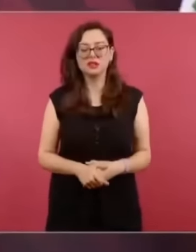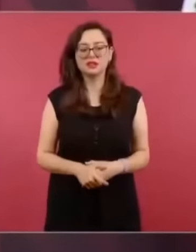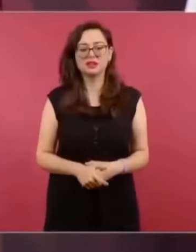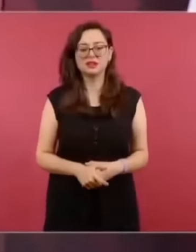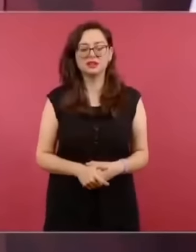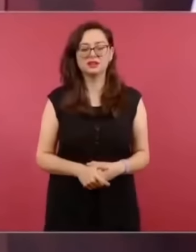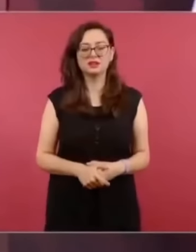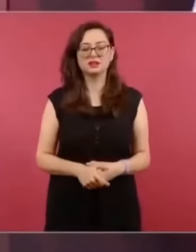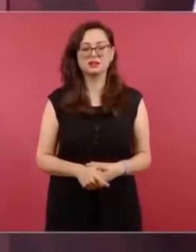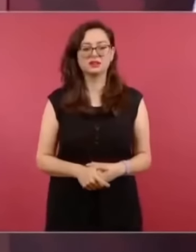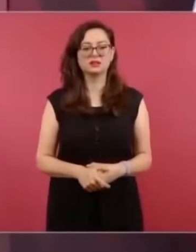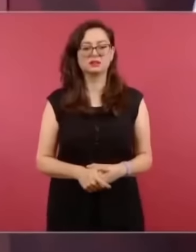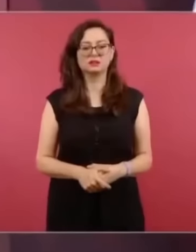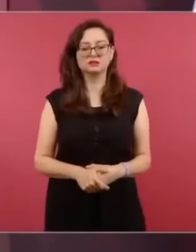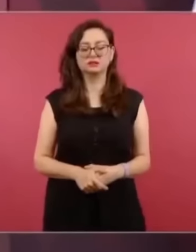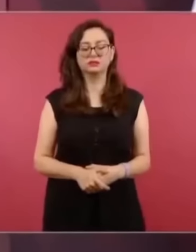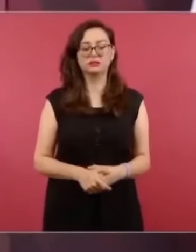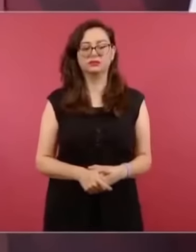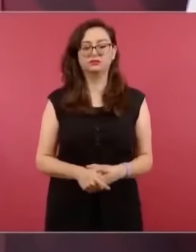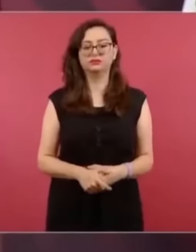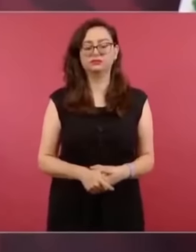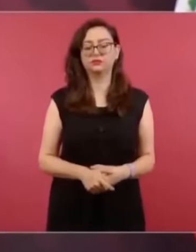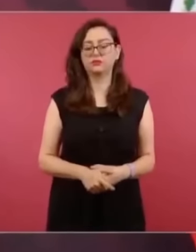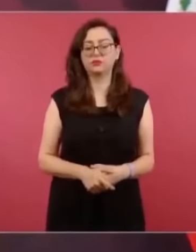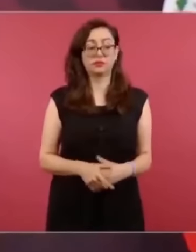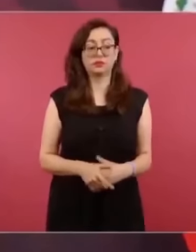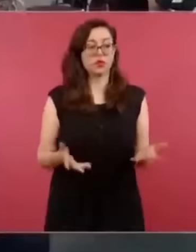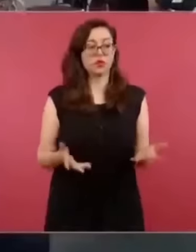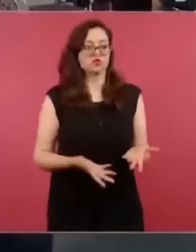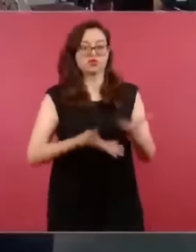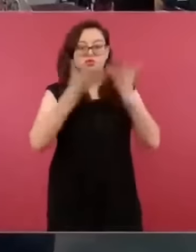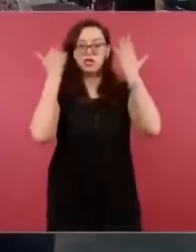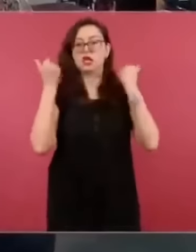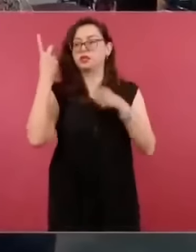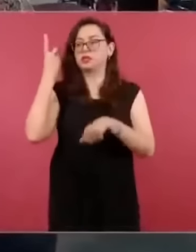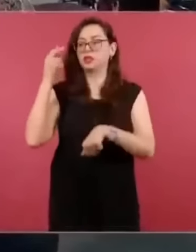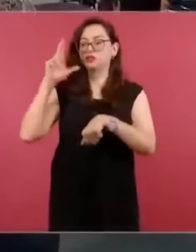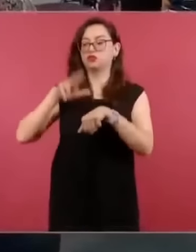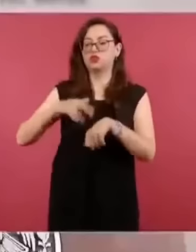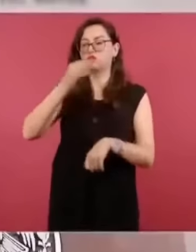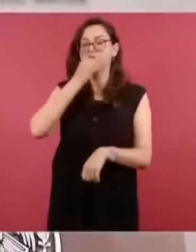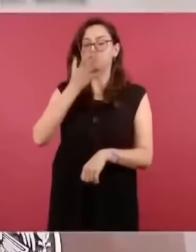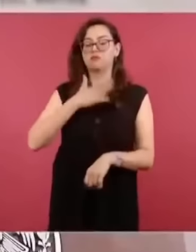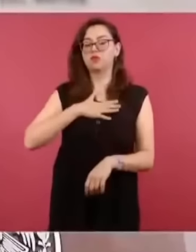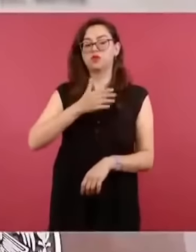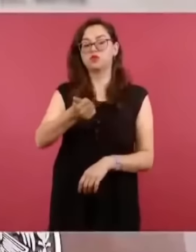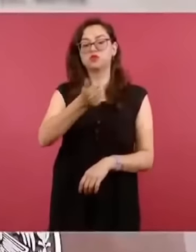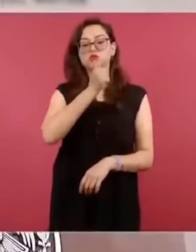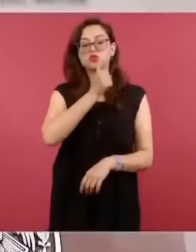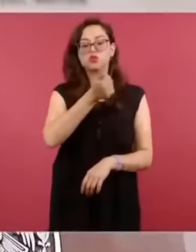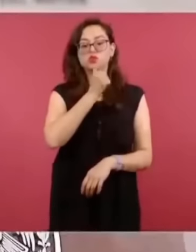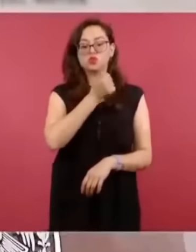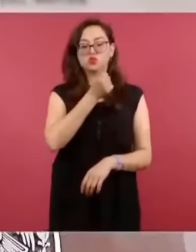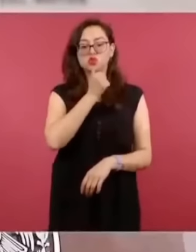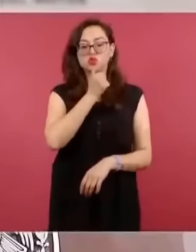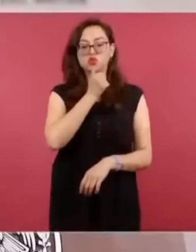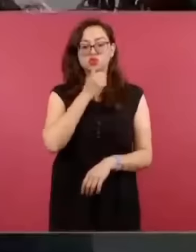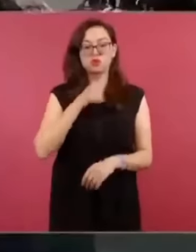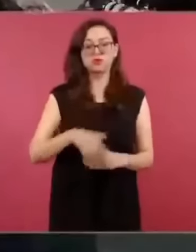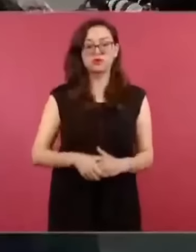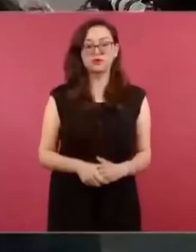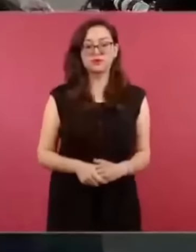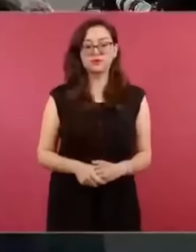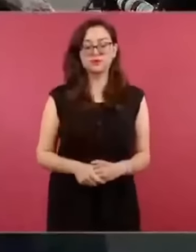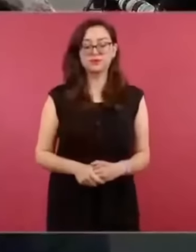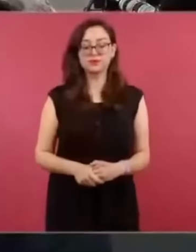No sé, no me ha informado el director de Pemex. Sí, claro, no, no, no, no, no,